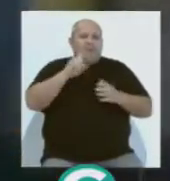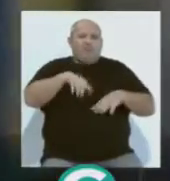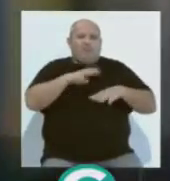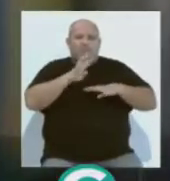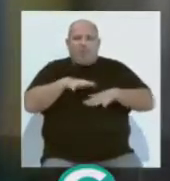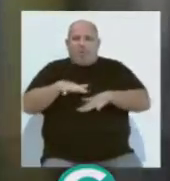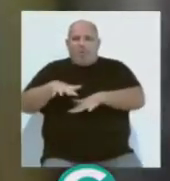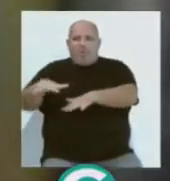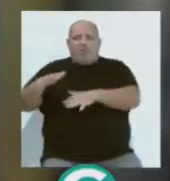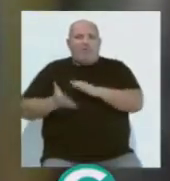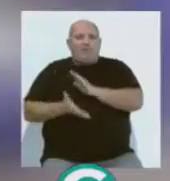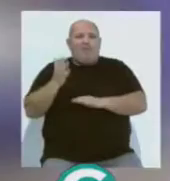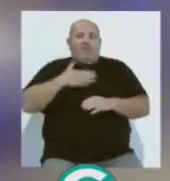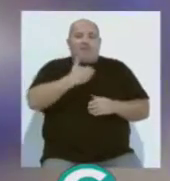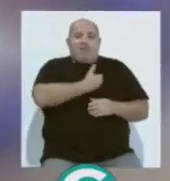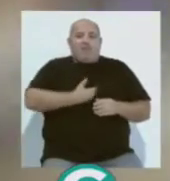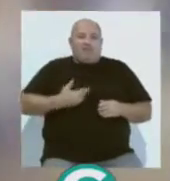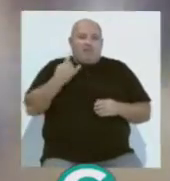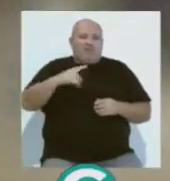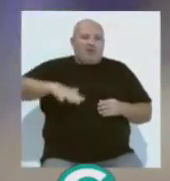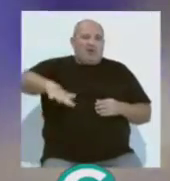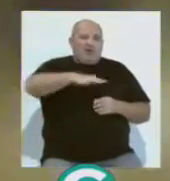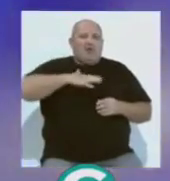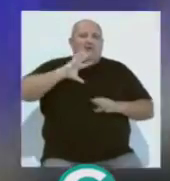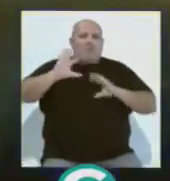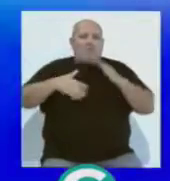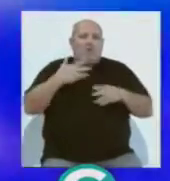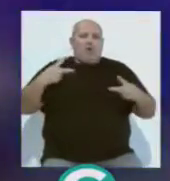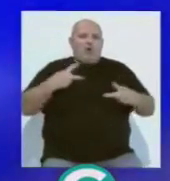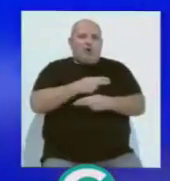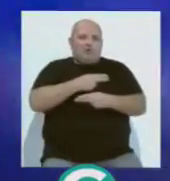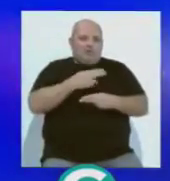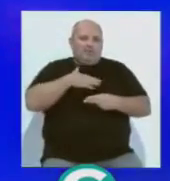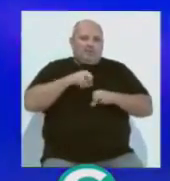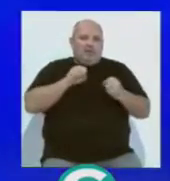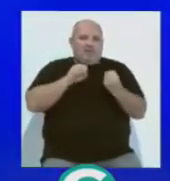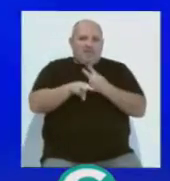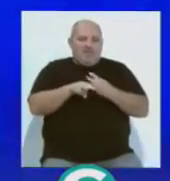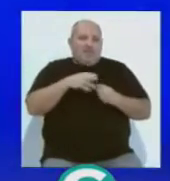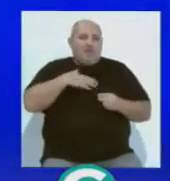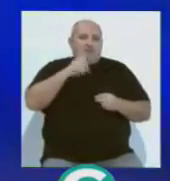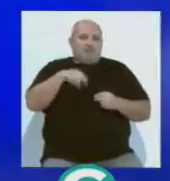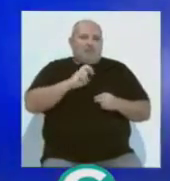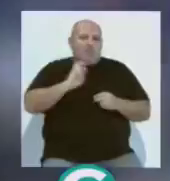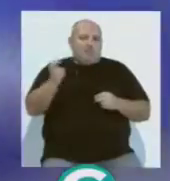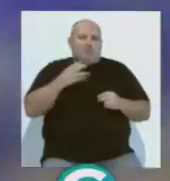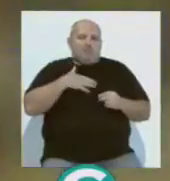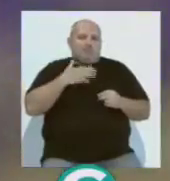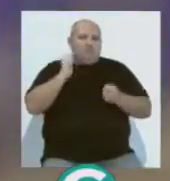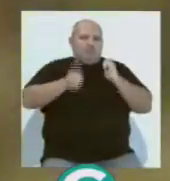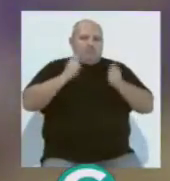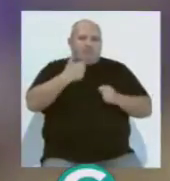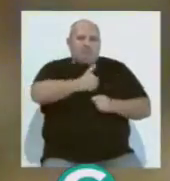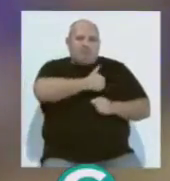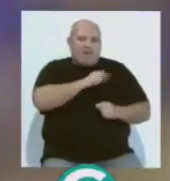sus consignas hasta la Plaza Esdrúbal quemando contenedores y provocando el corte de tráfico de la avenida principal de Cádiz, además de agredir a